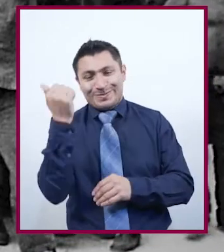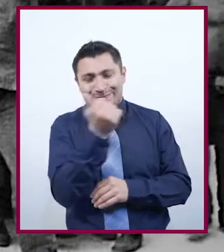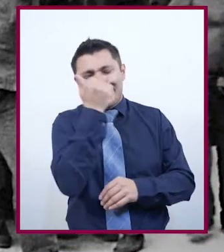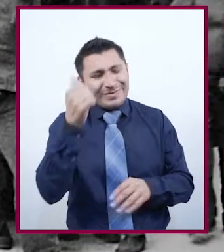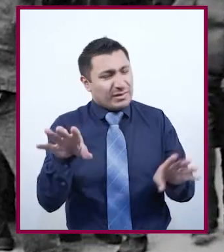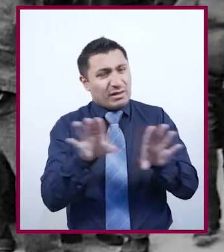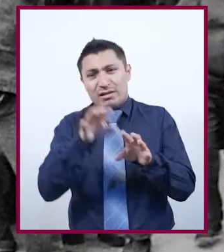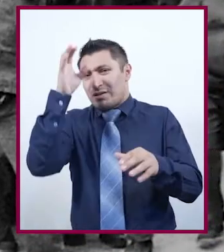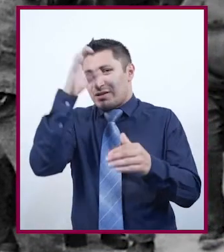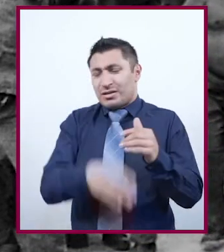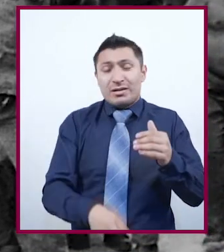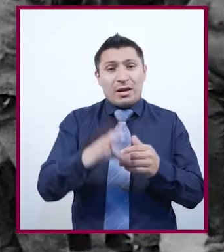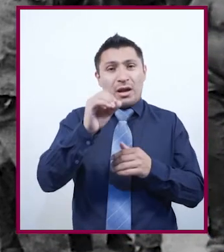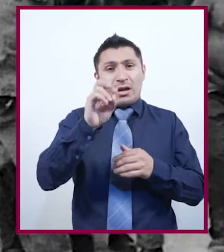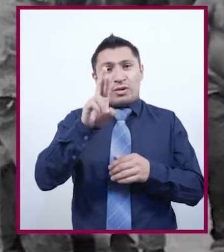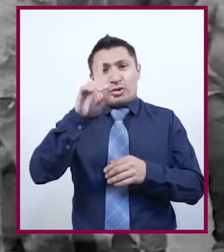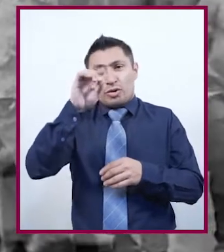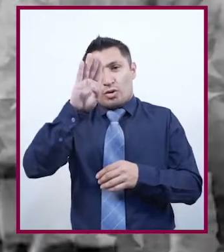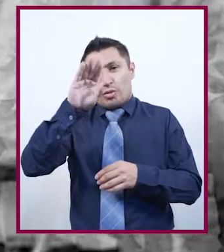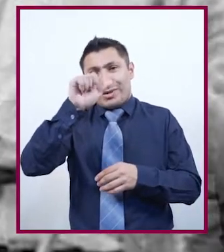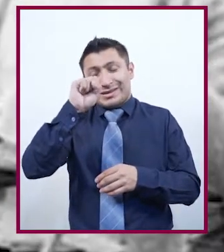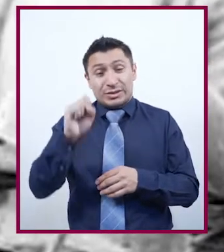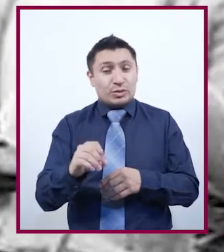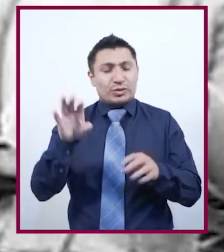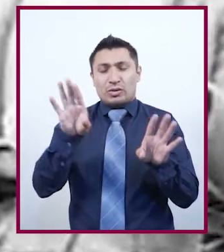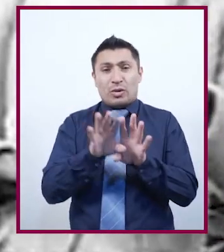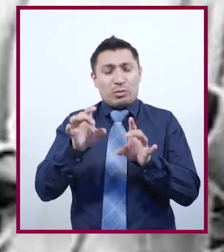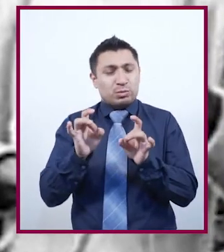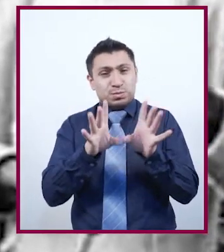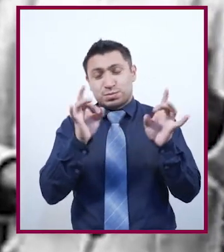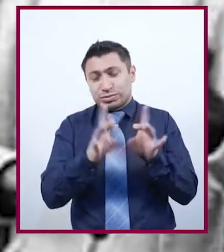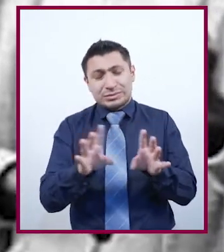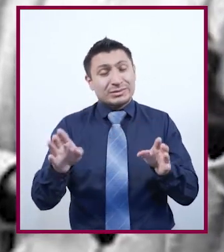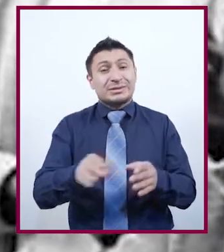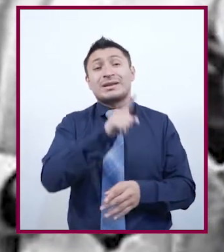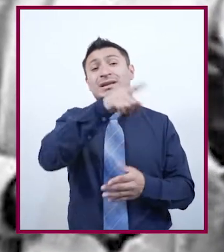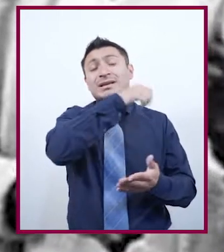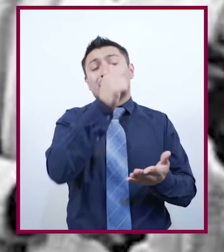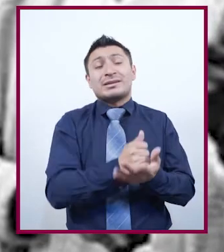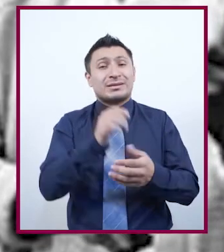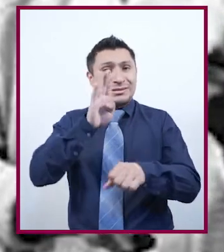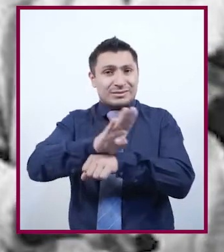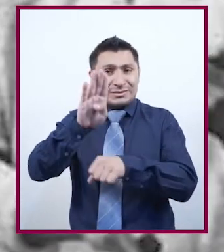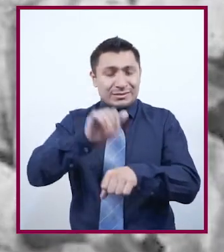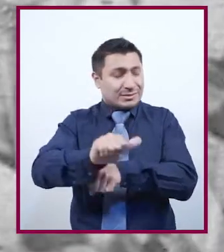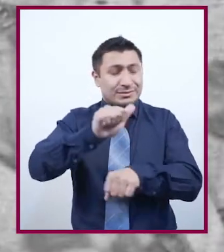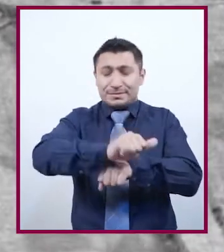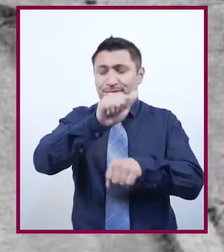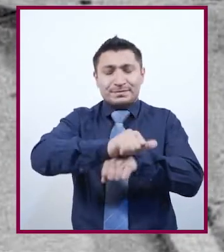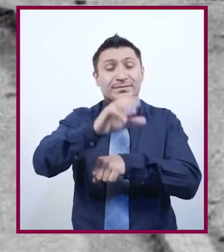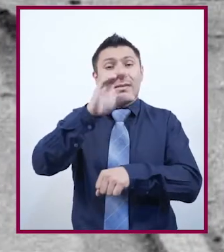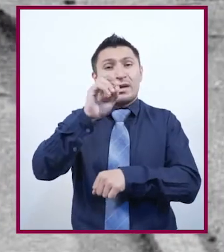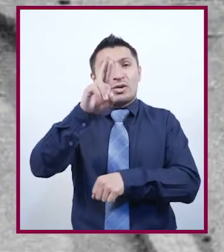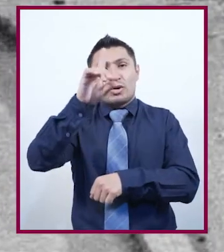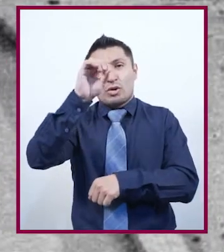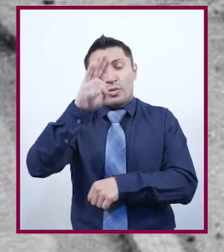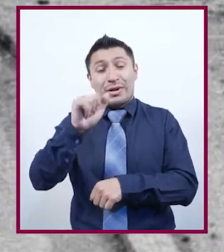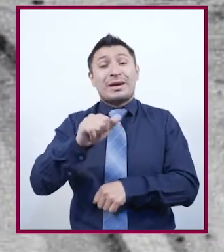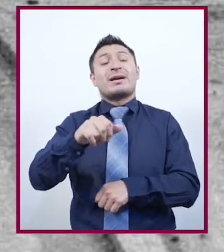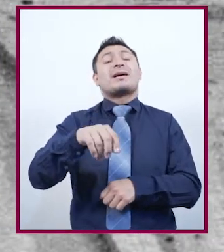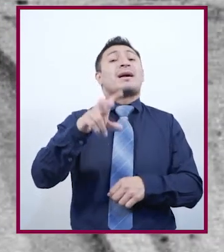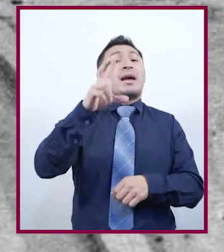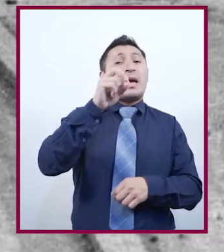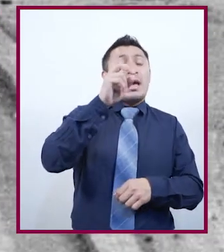movimientos estudiantiles culminaron con el Córdobazo, insurrección popular ocurrida en la ciudad argentina de Córdoba, entre el